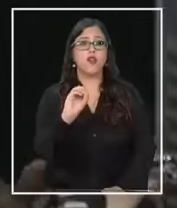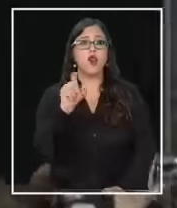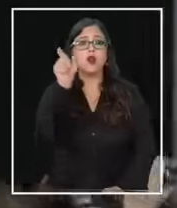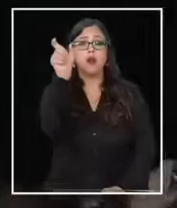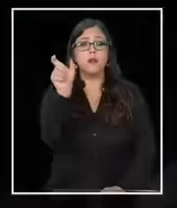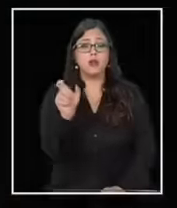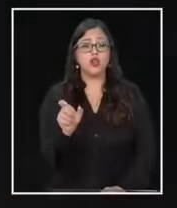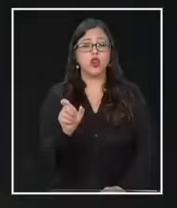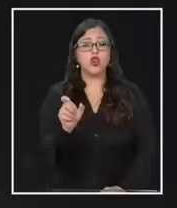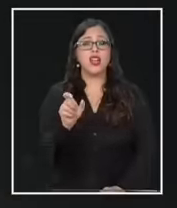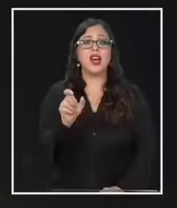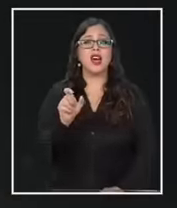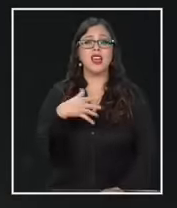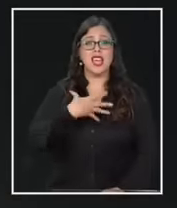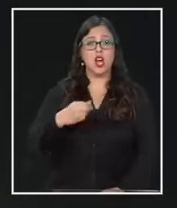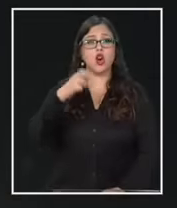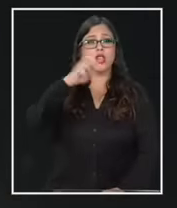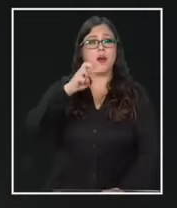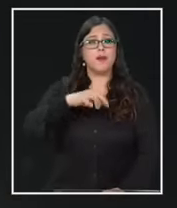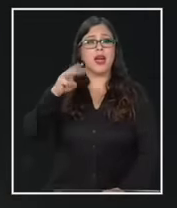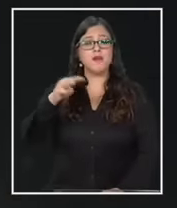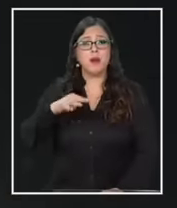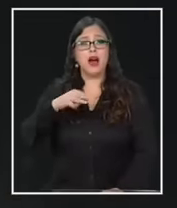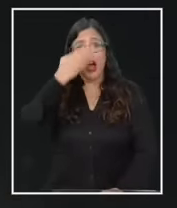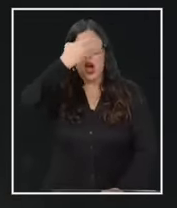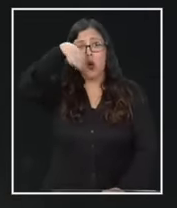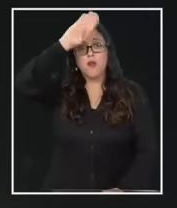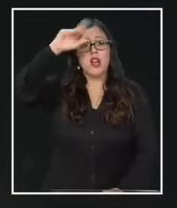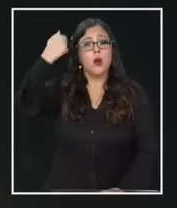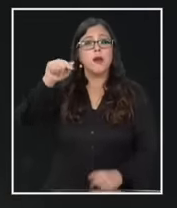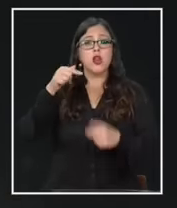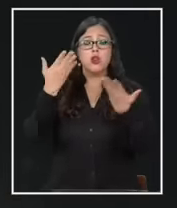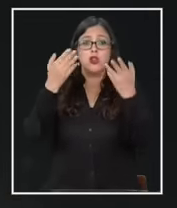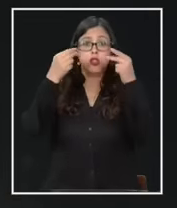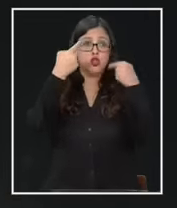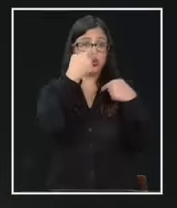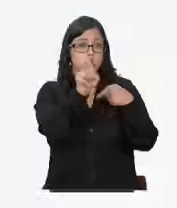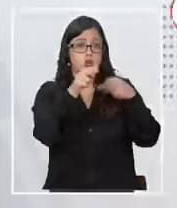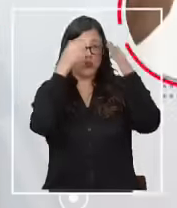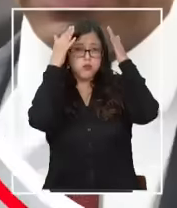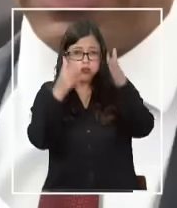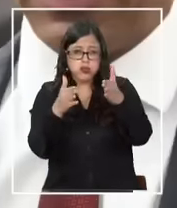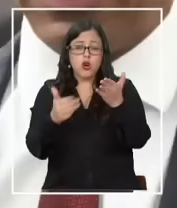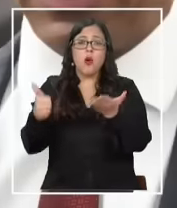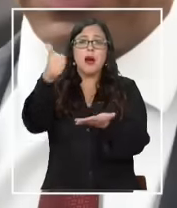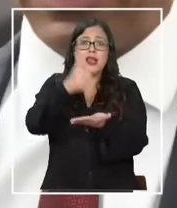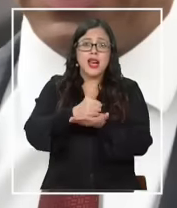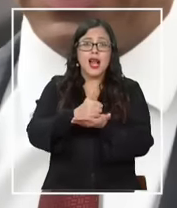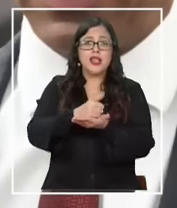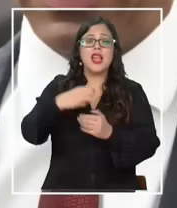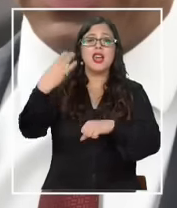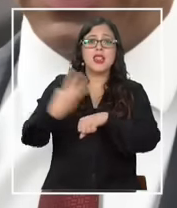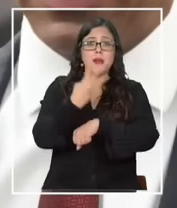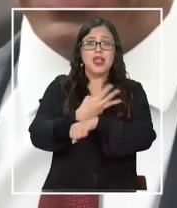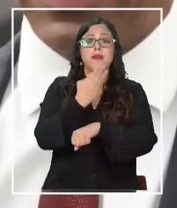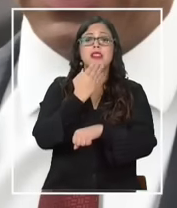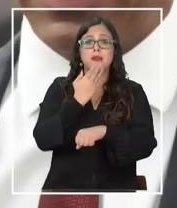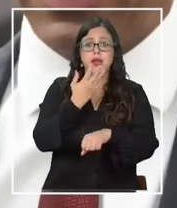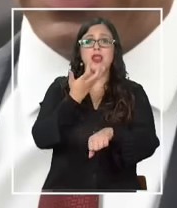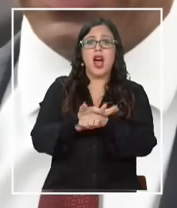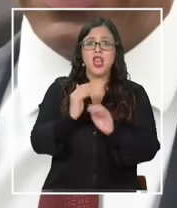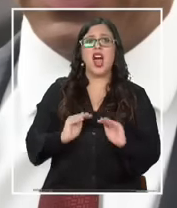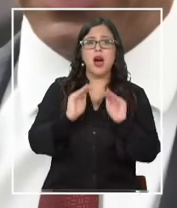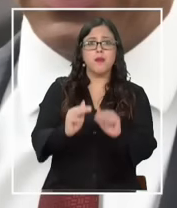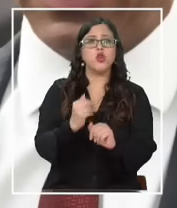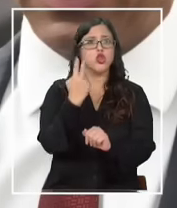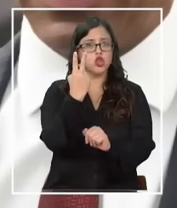cubanos. sin embargo su éxito político se enfoca en su gestión como alcalde de Miami. De hecho ha gozado un amplio apoyo en las dos elecciones